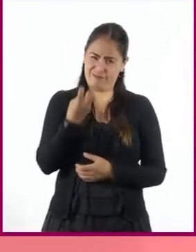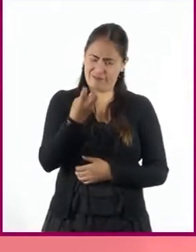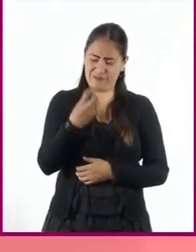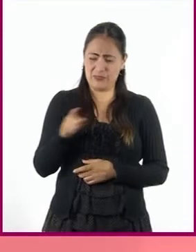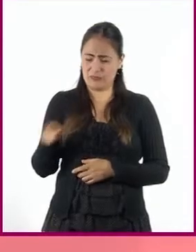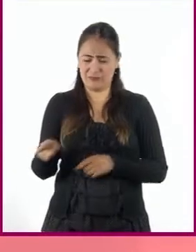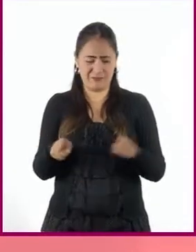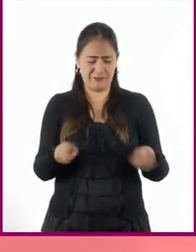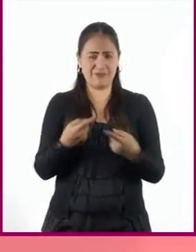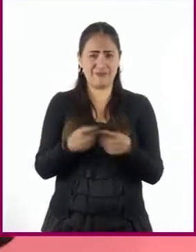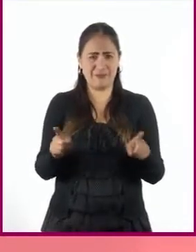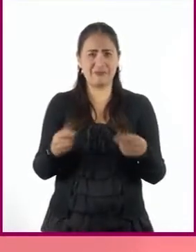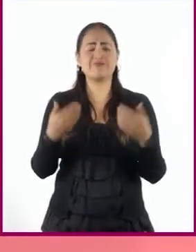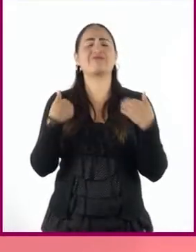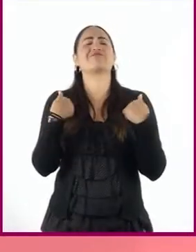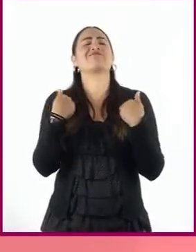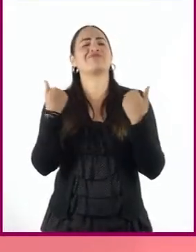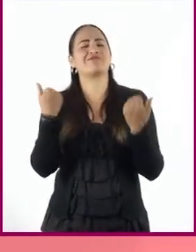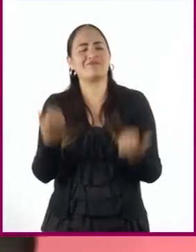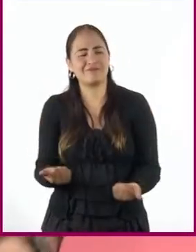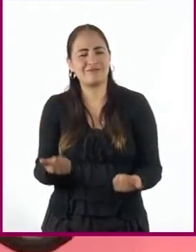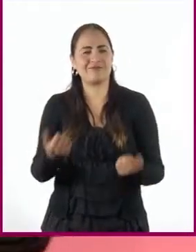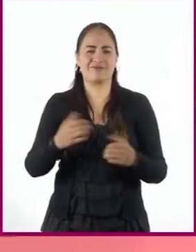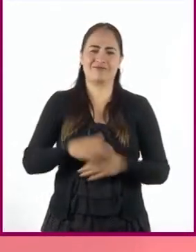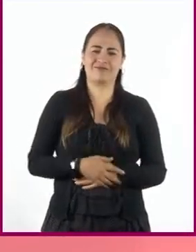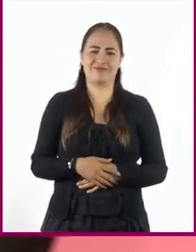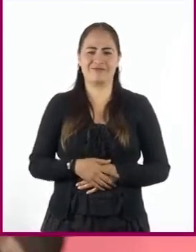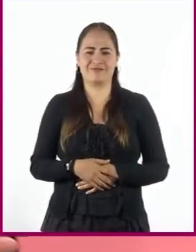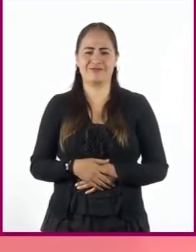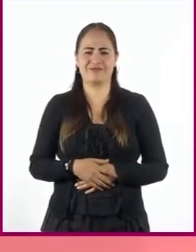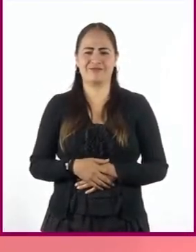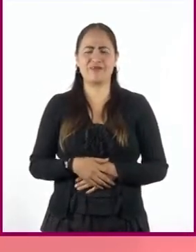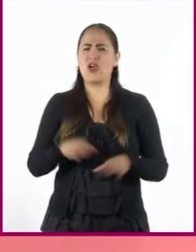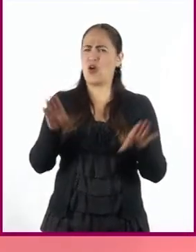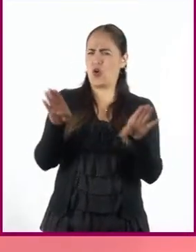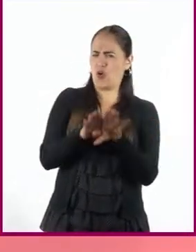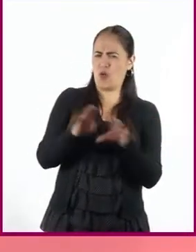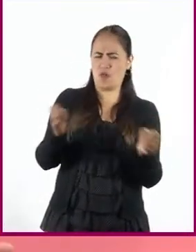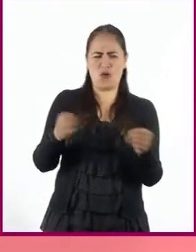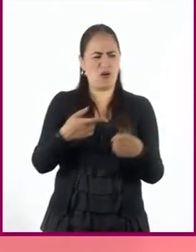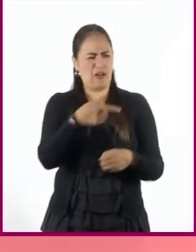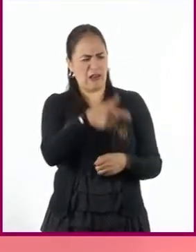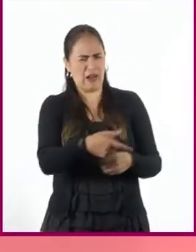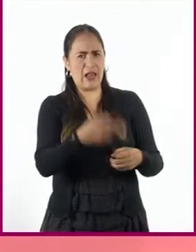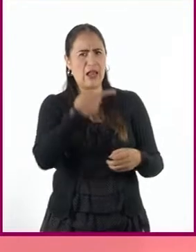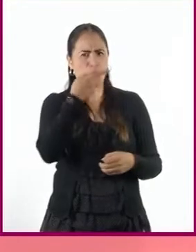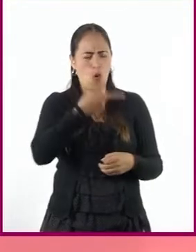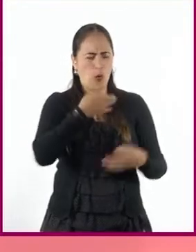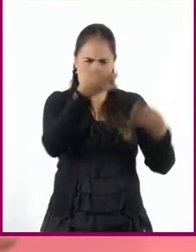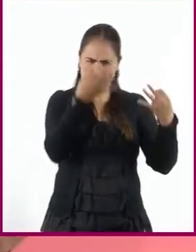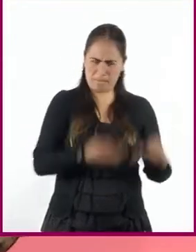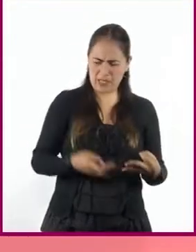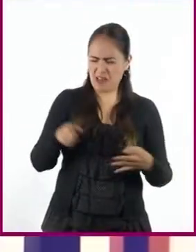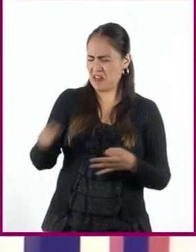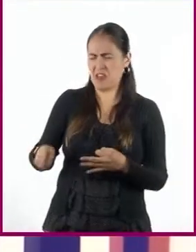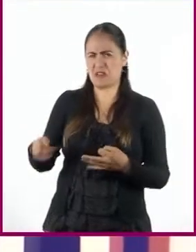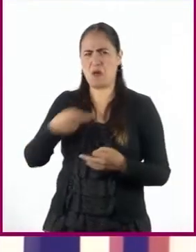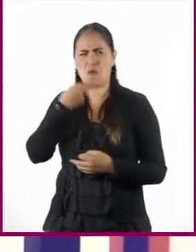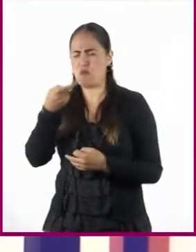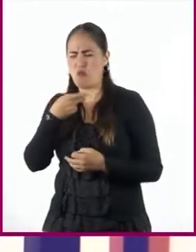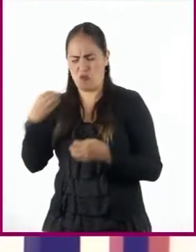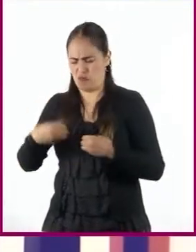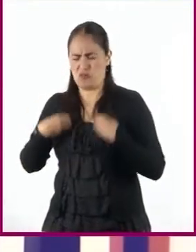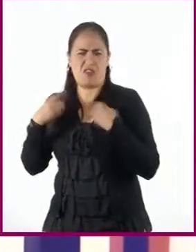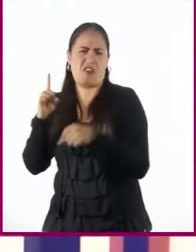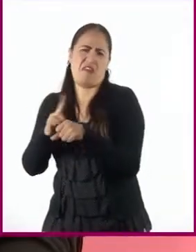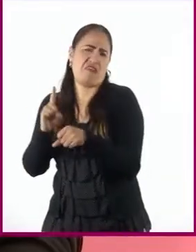ya entiendo más o menos a qué se refiere, pero ¿cómo puedo distinguir el lenguaje formal del informal, profesor? ¿Y cómo